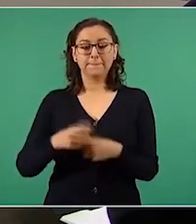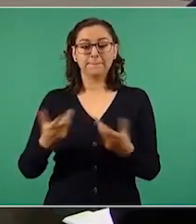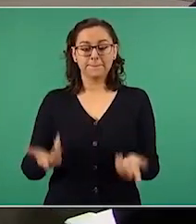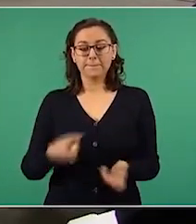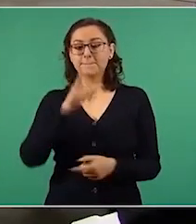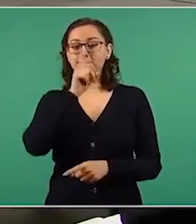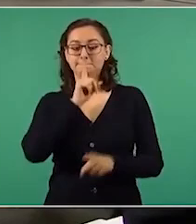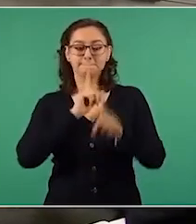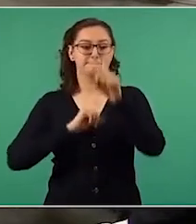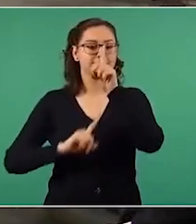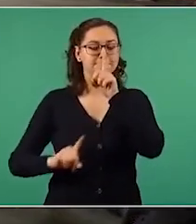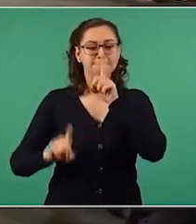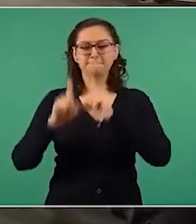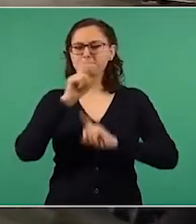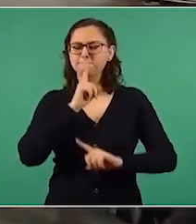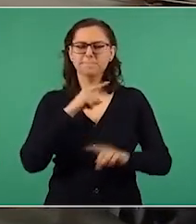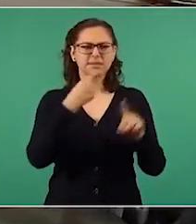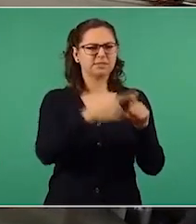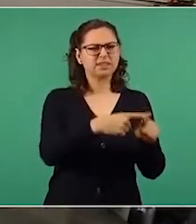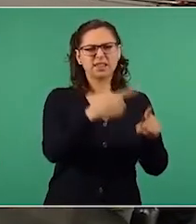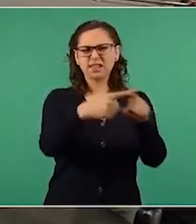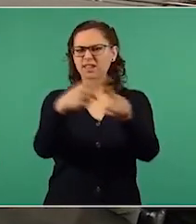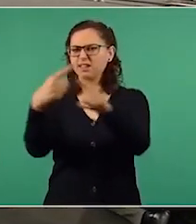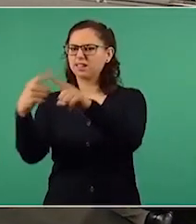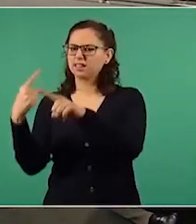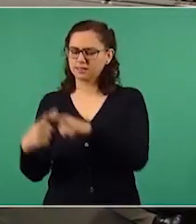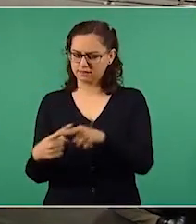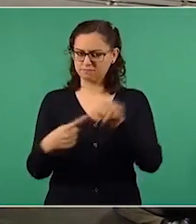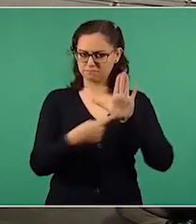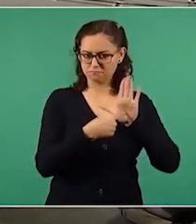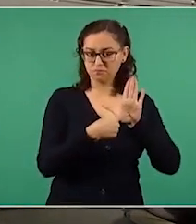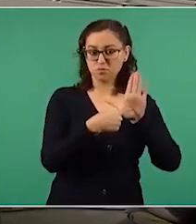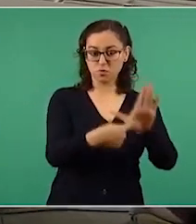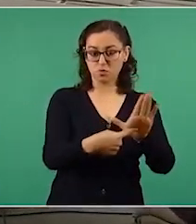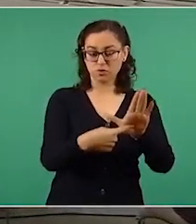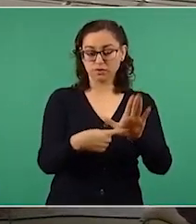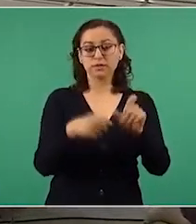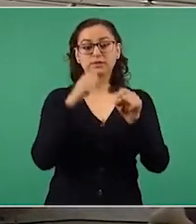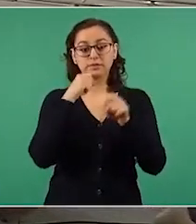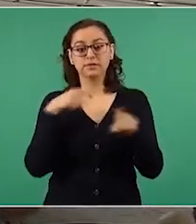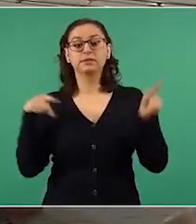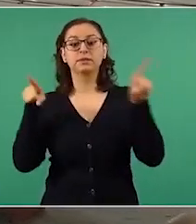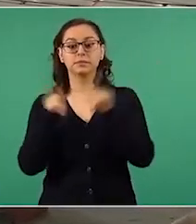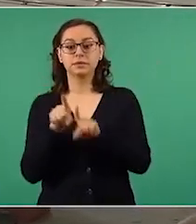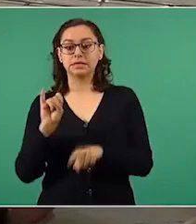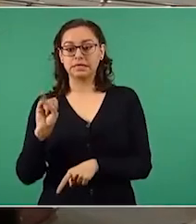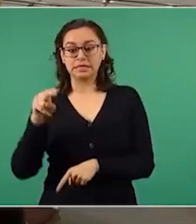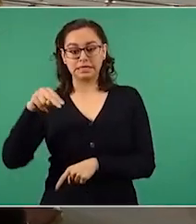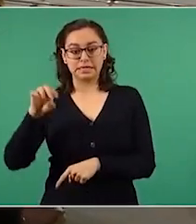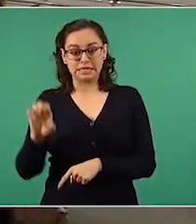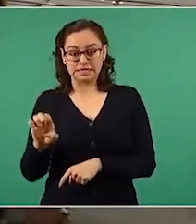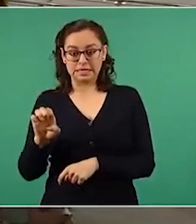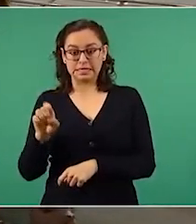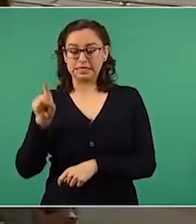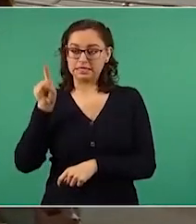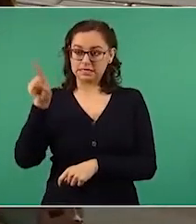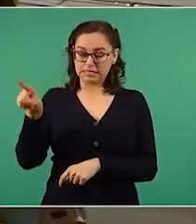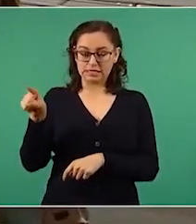quién es quién en las mentiras de la semana, también vamos a presentar un monitoreo del INE sobre la